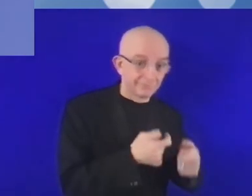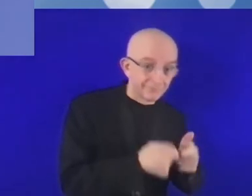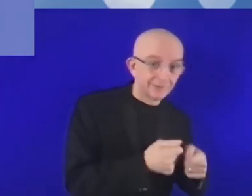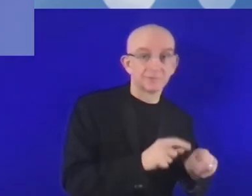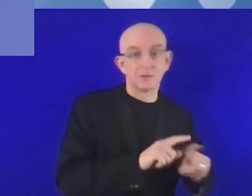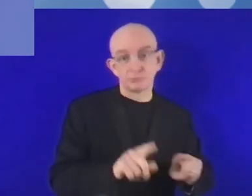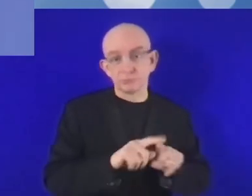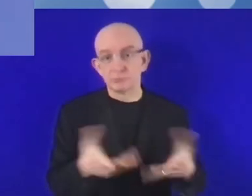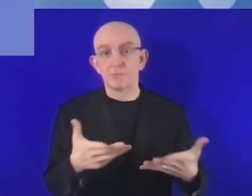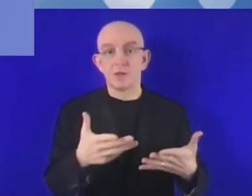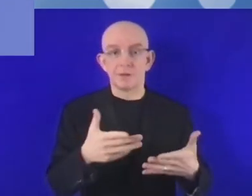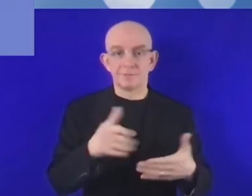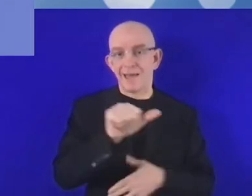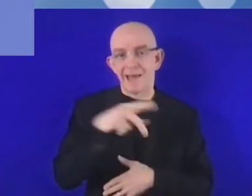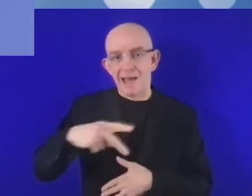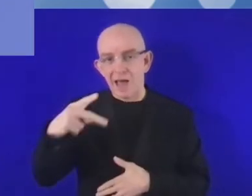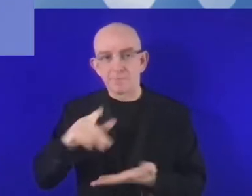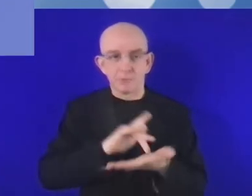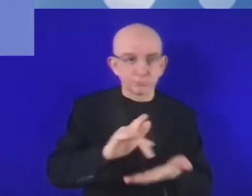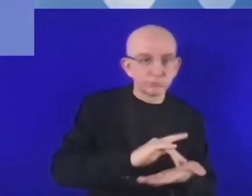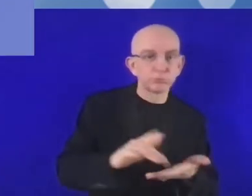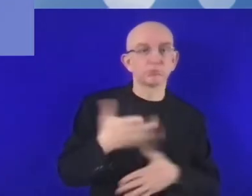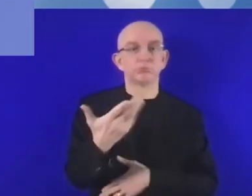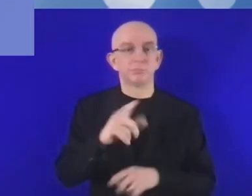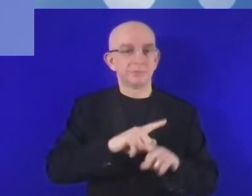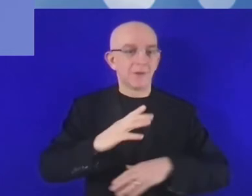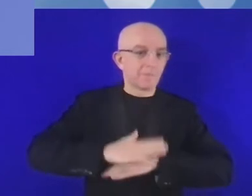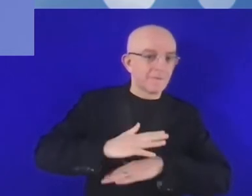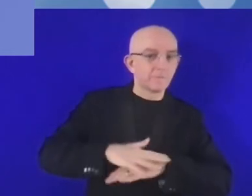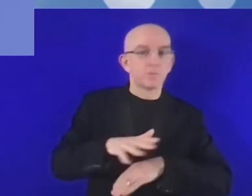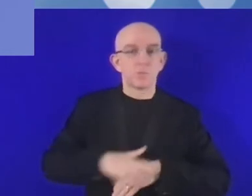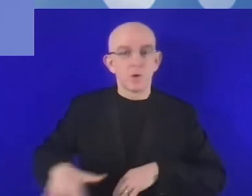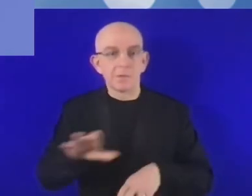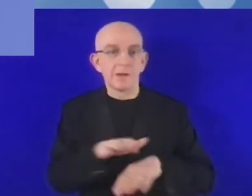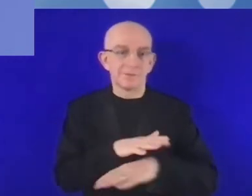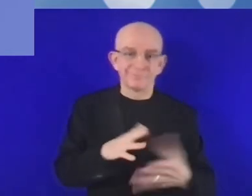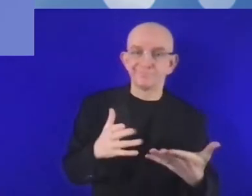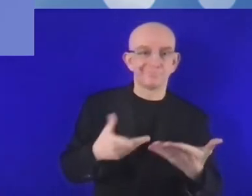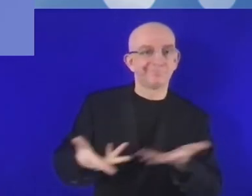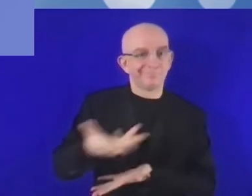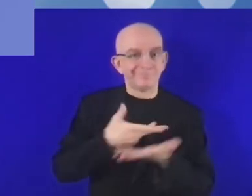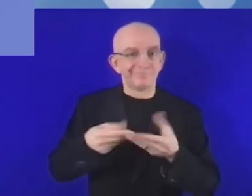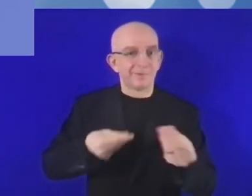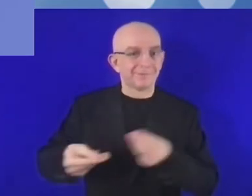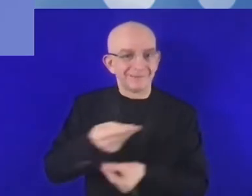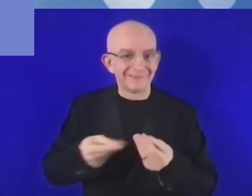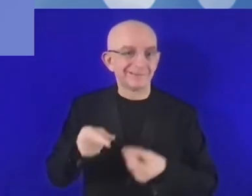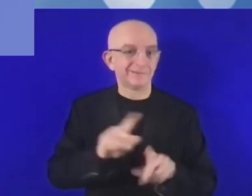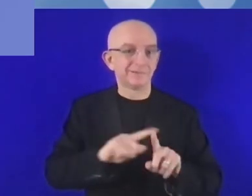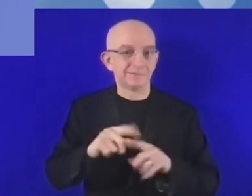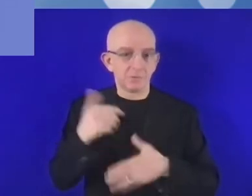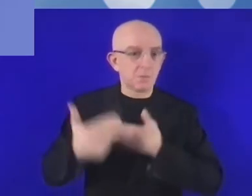intensificado el uso de Internet para llevar a cabo su actividad económica. Han comenzado a utilizar las redes